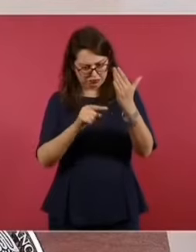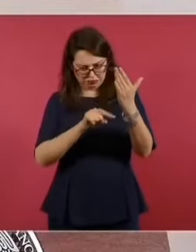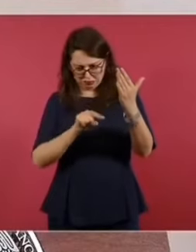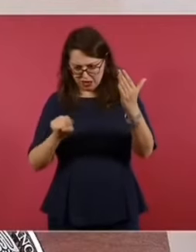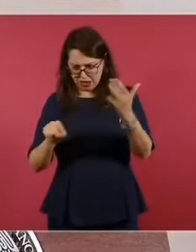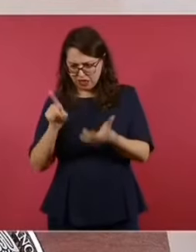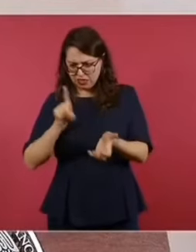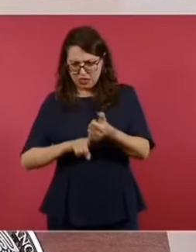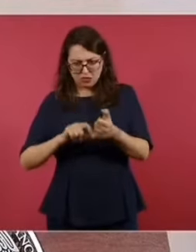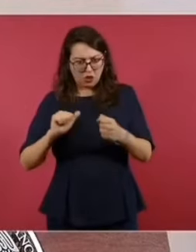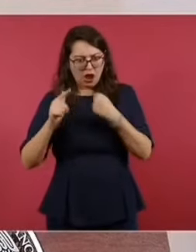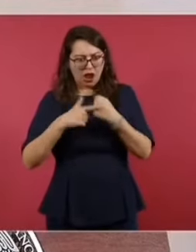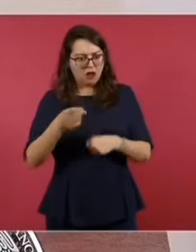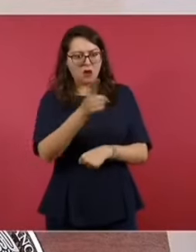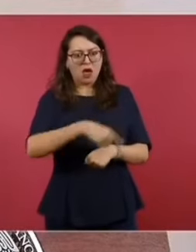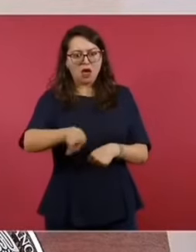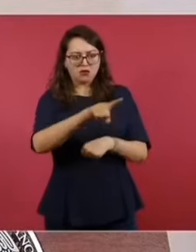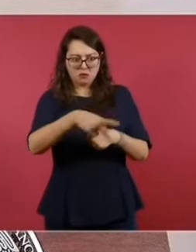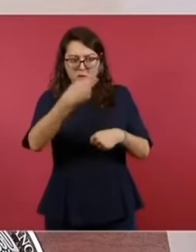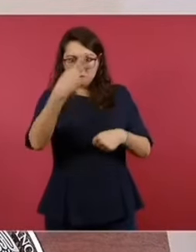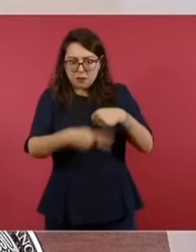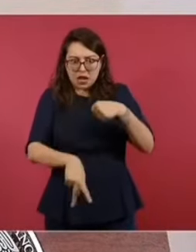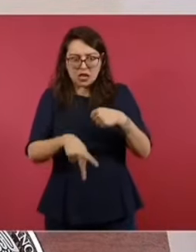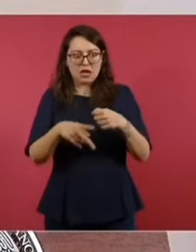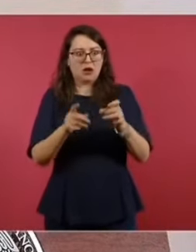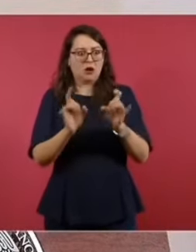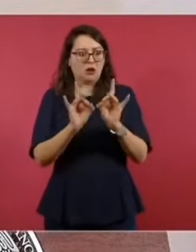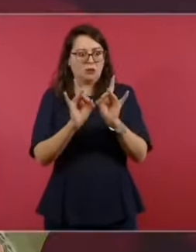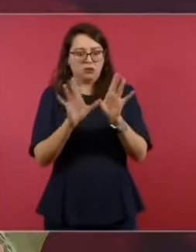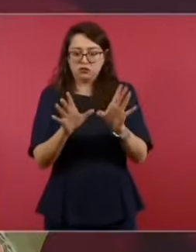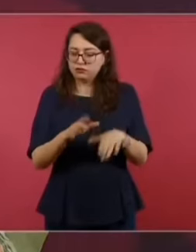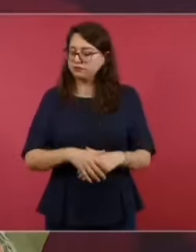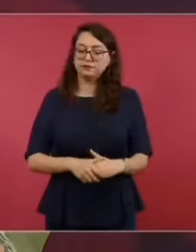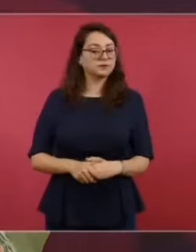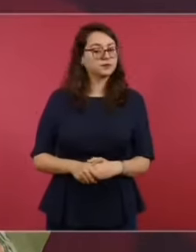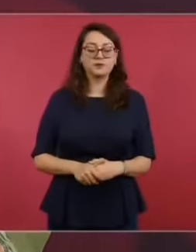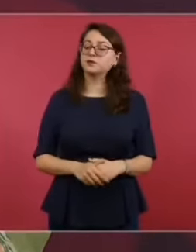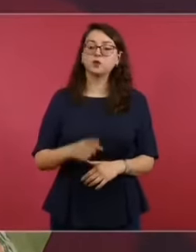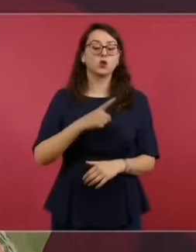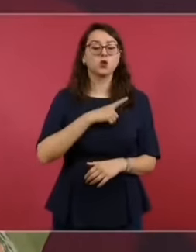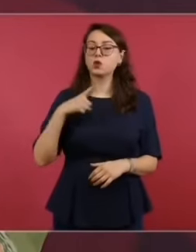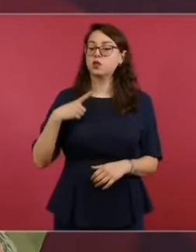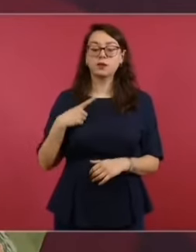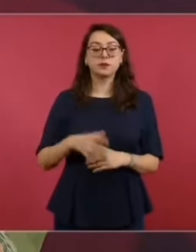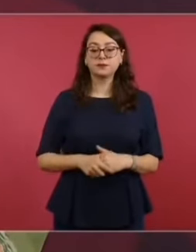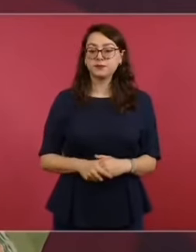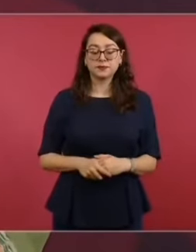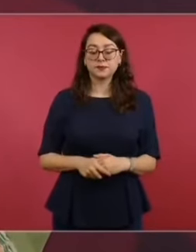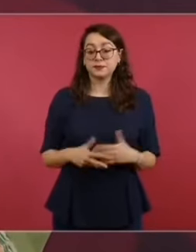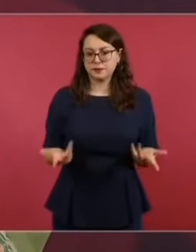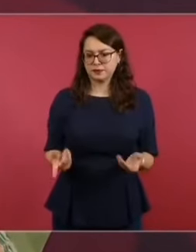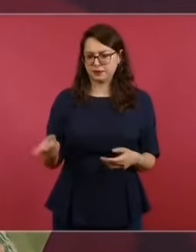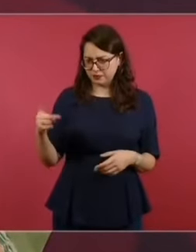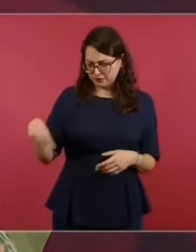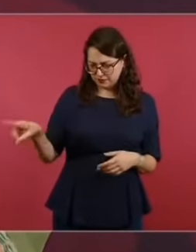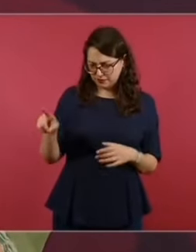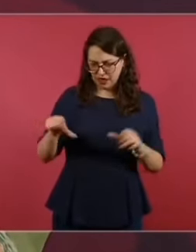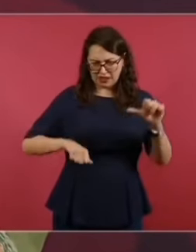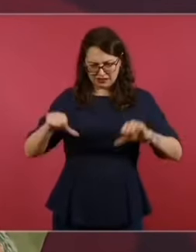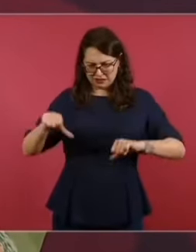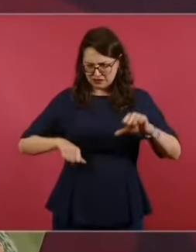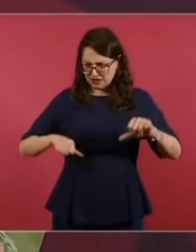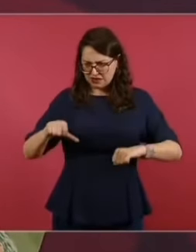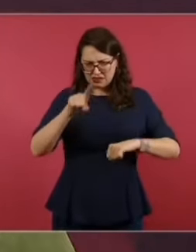establecido una situación de esa naturaleza, el realizar una actividad como la que hicieron no está